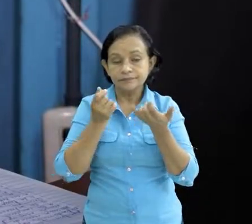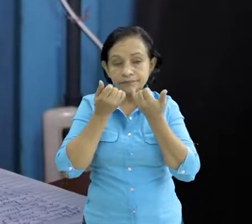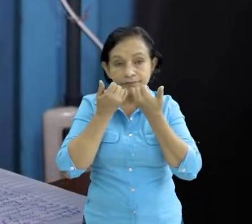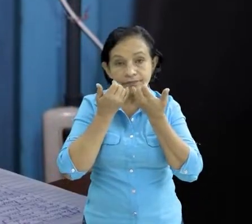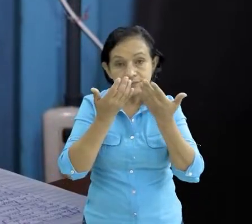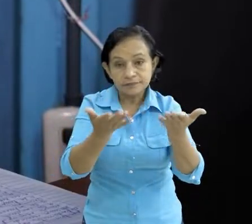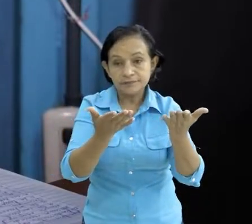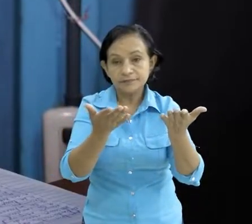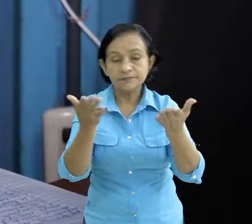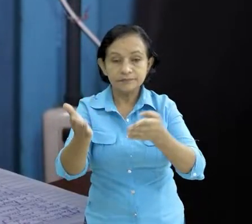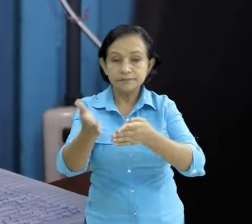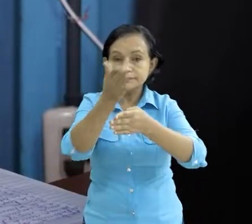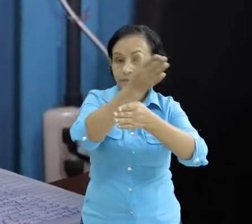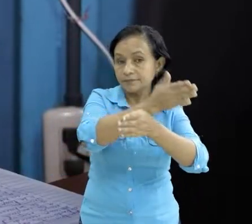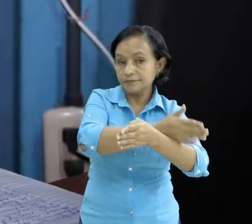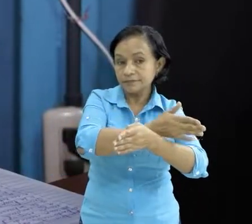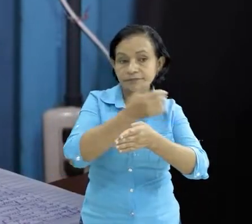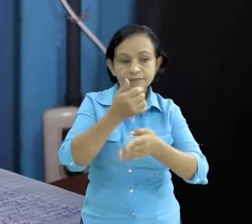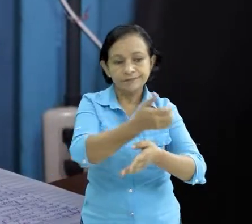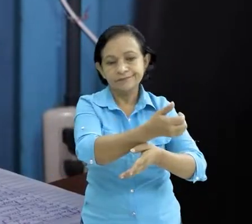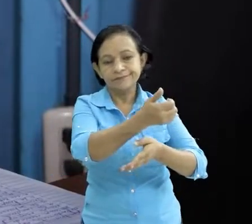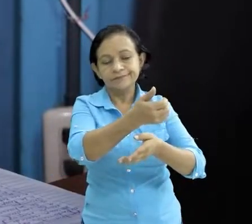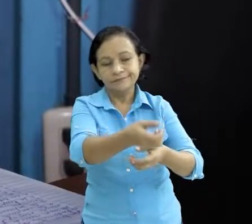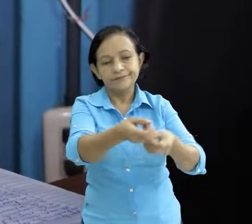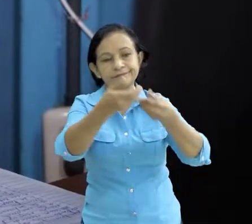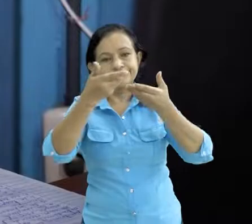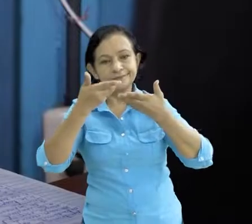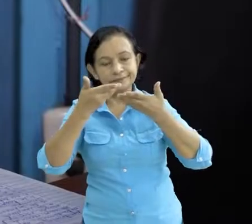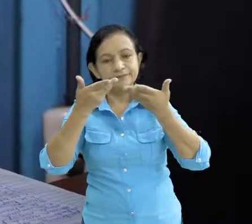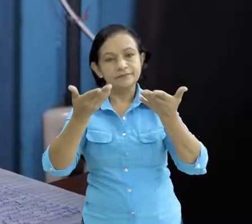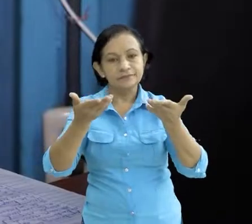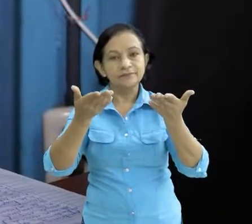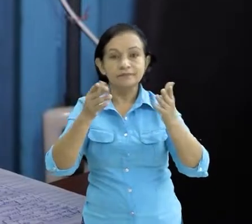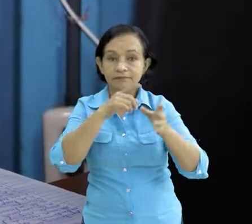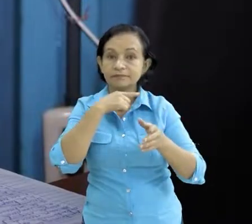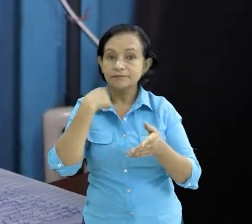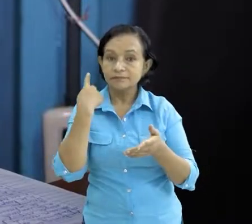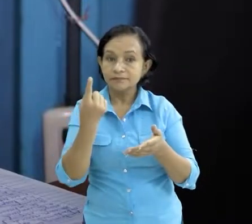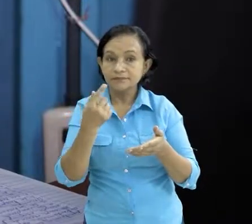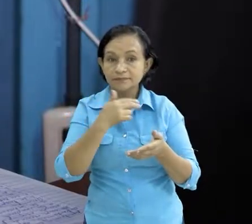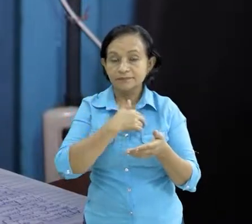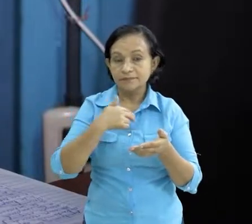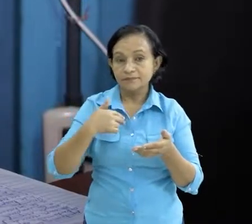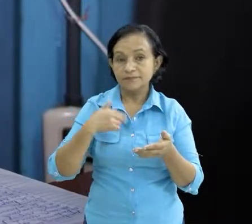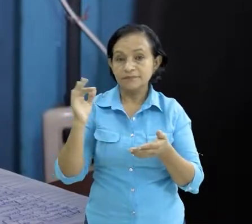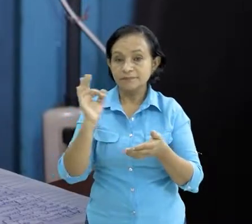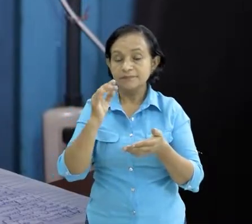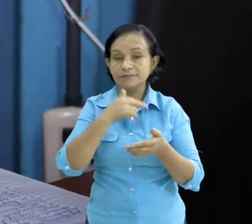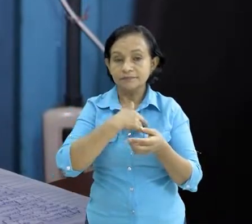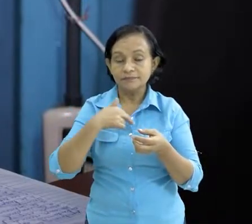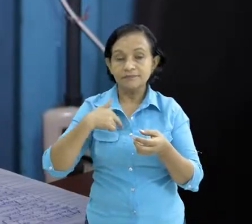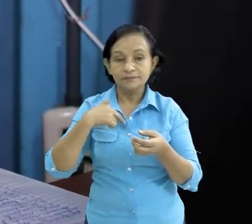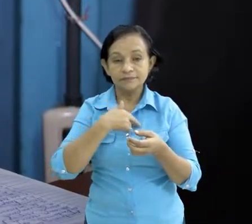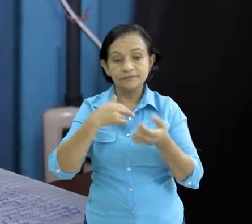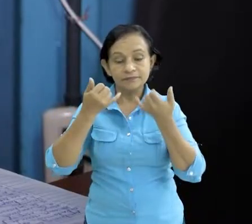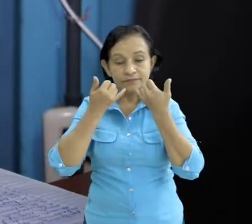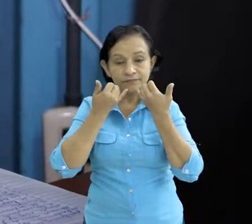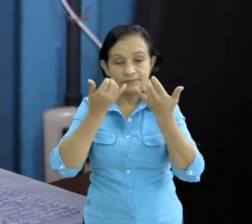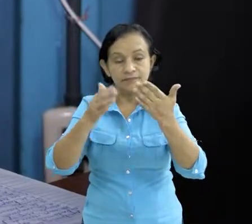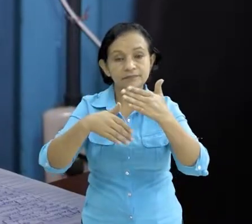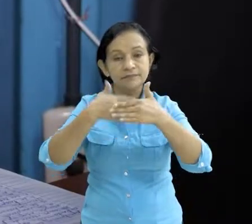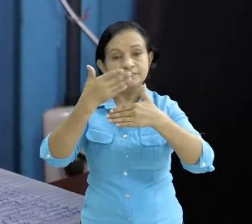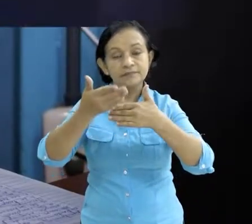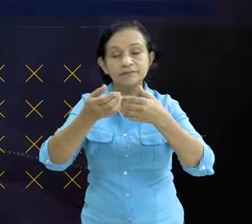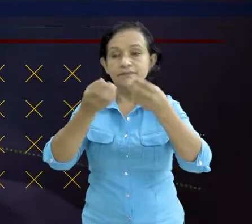entonces hay veces antes de que nosotros los llamemos ellos también nos comunican y nosotros de esa manera vamos recabando la información y después la